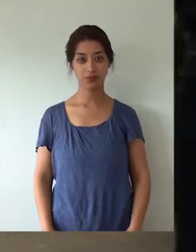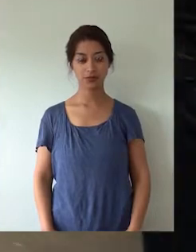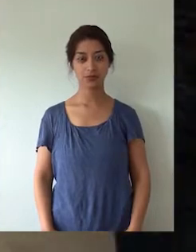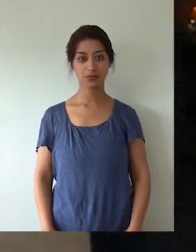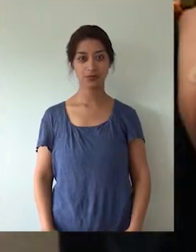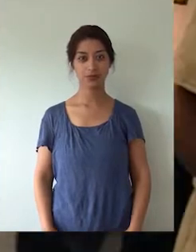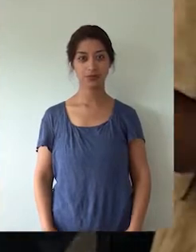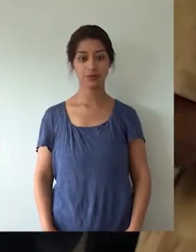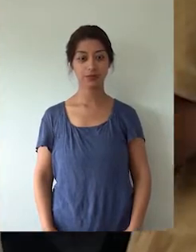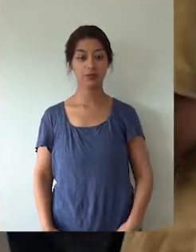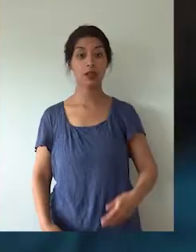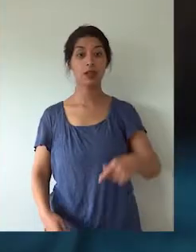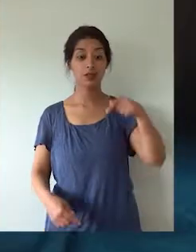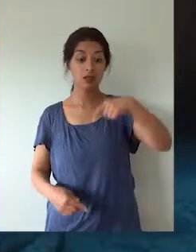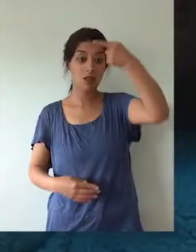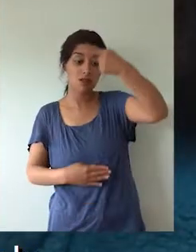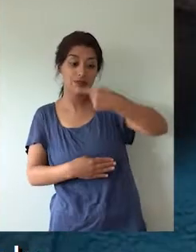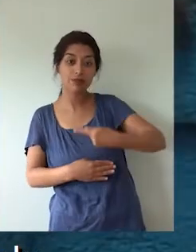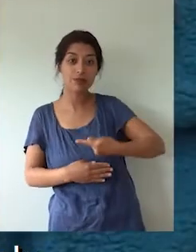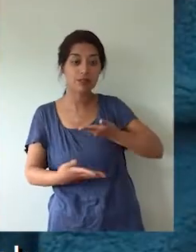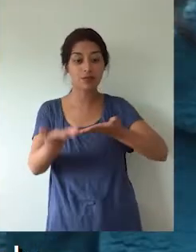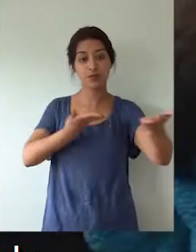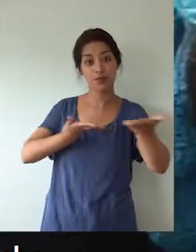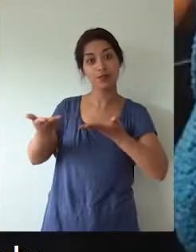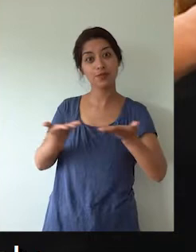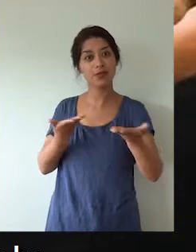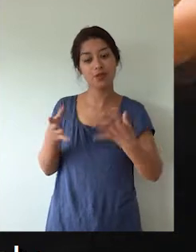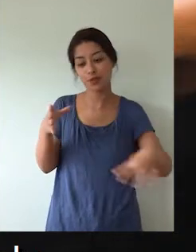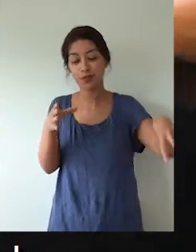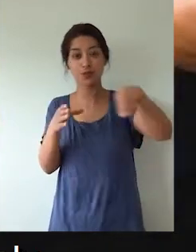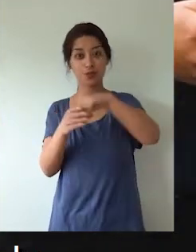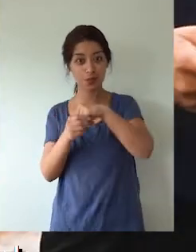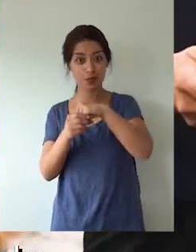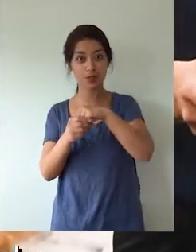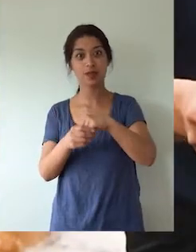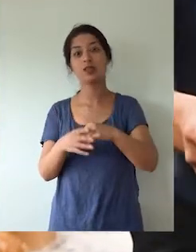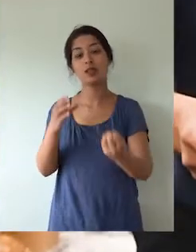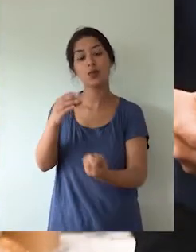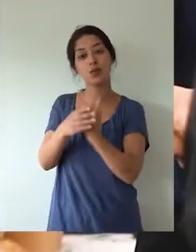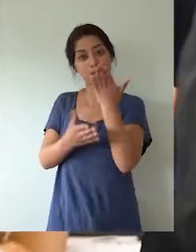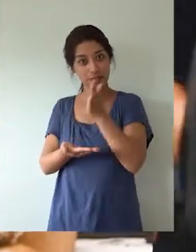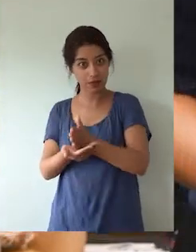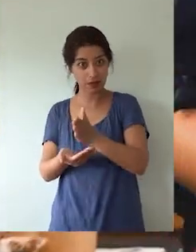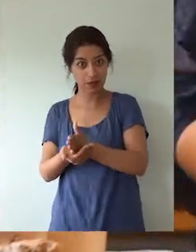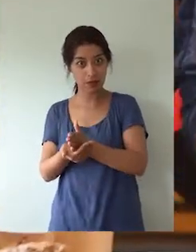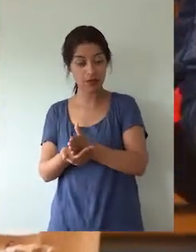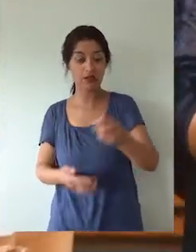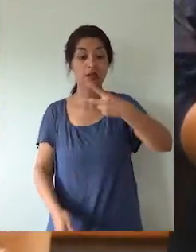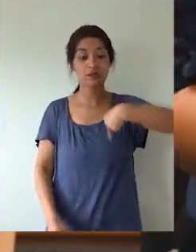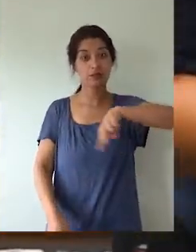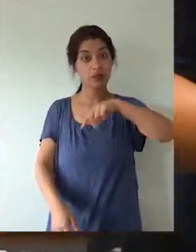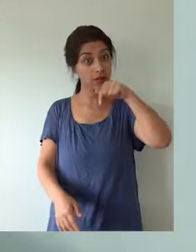Esta jornada de socialización es parte del programa de investigación e innovación escolar que nosotros aquí a nivel